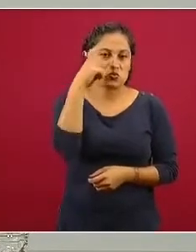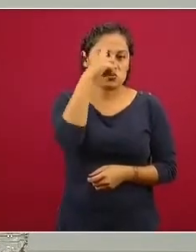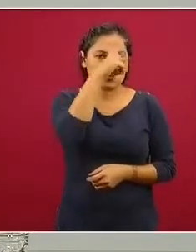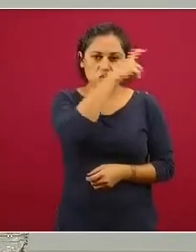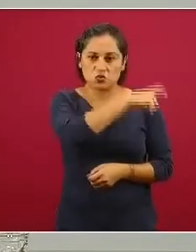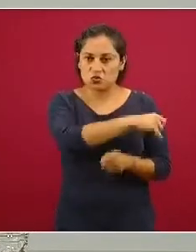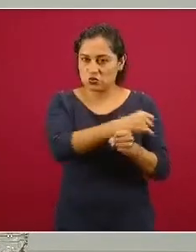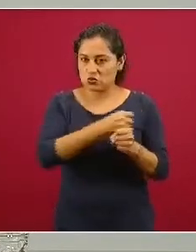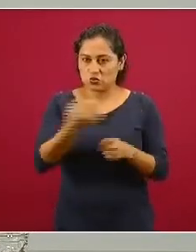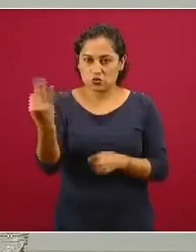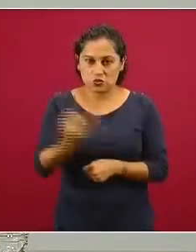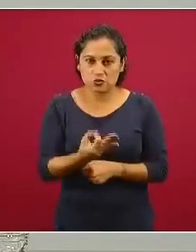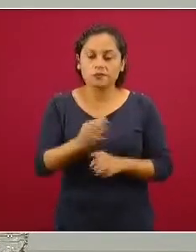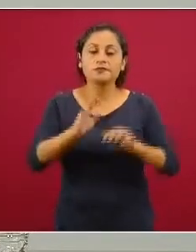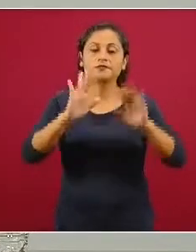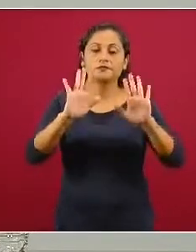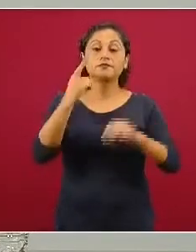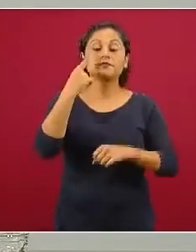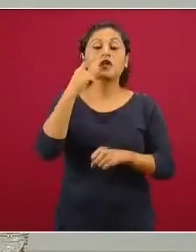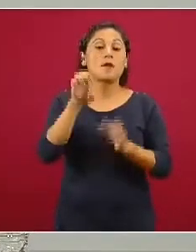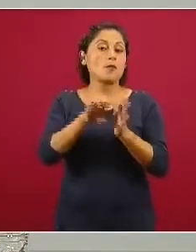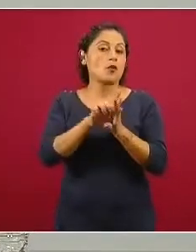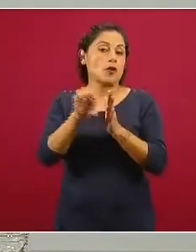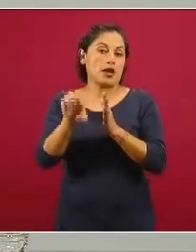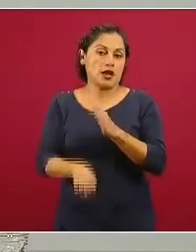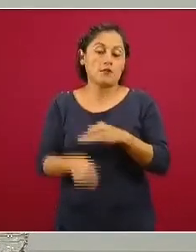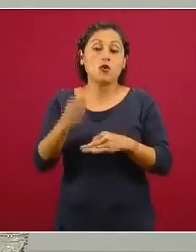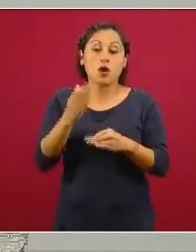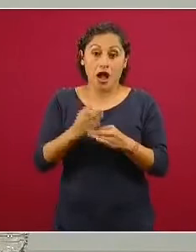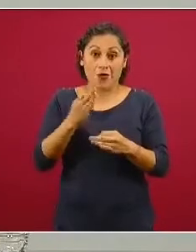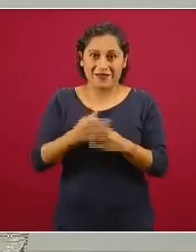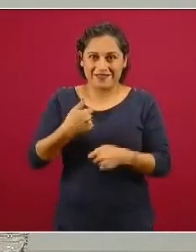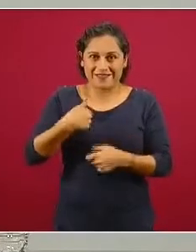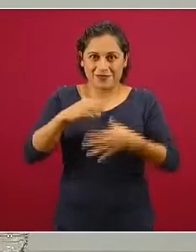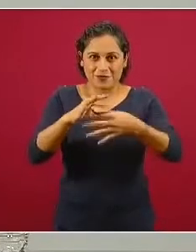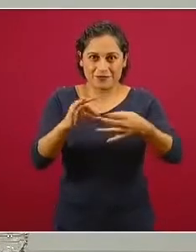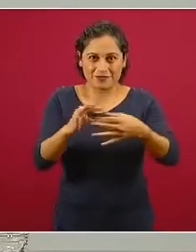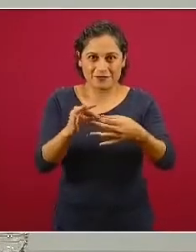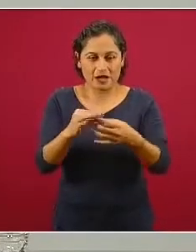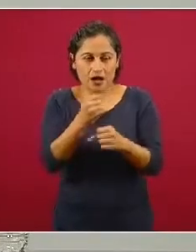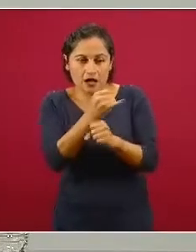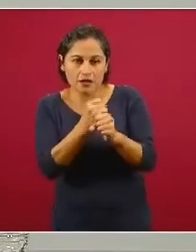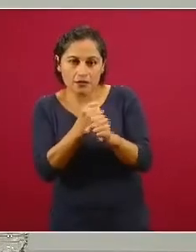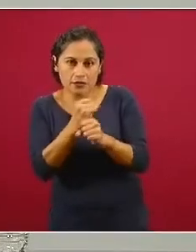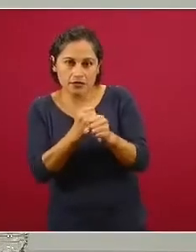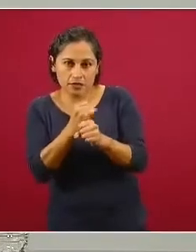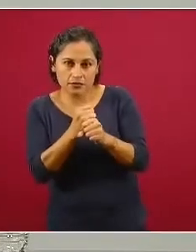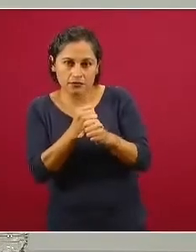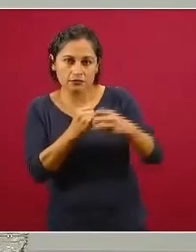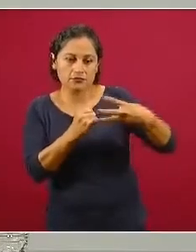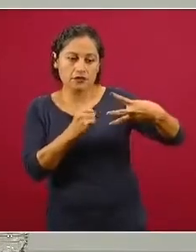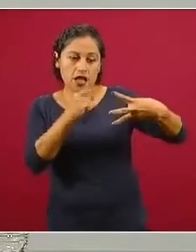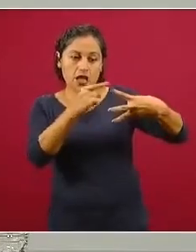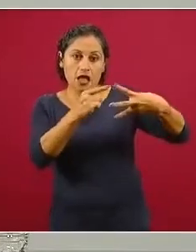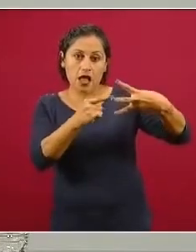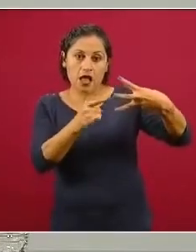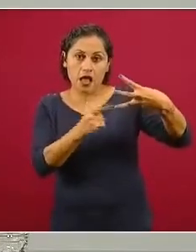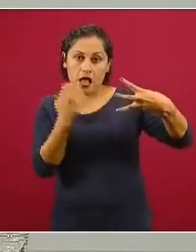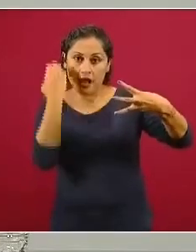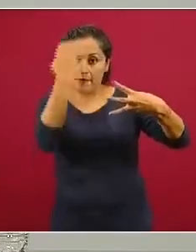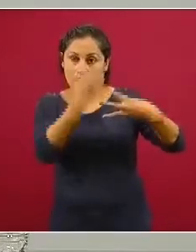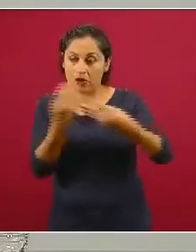En el caso que estamos comentando, no se han podido demostrar las tres situaciones.